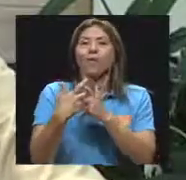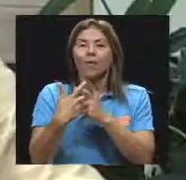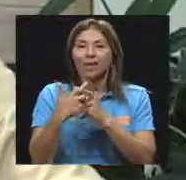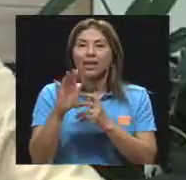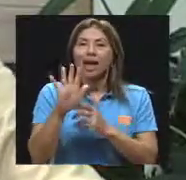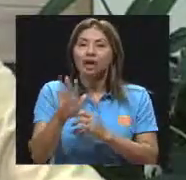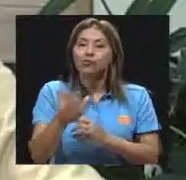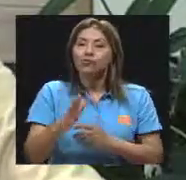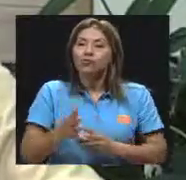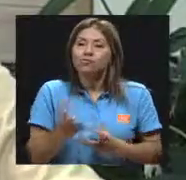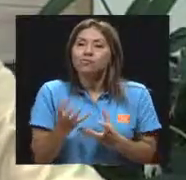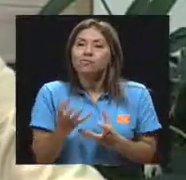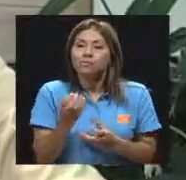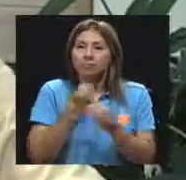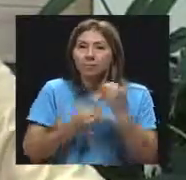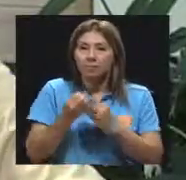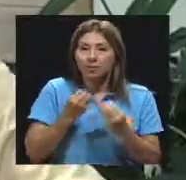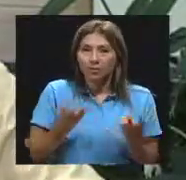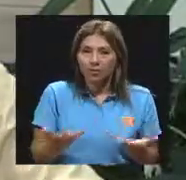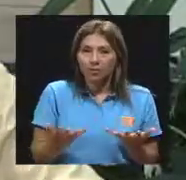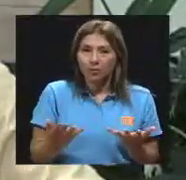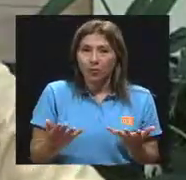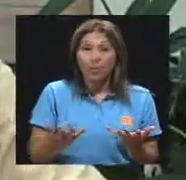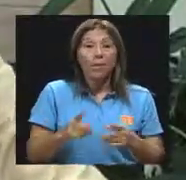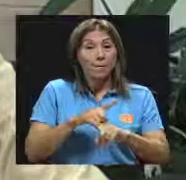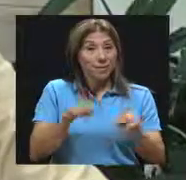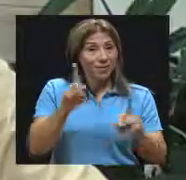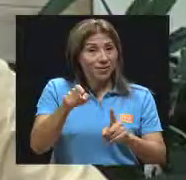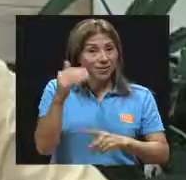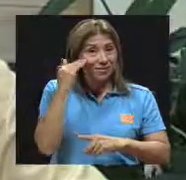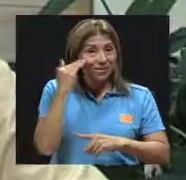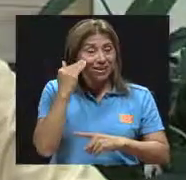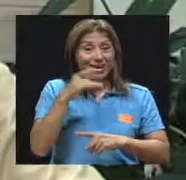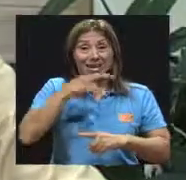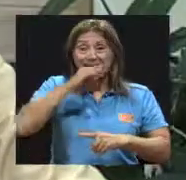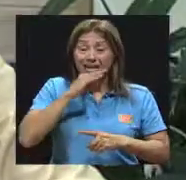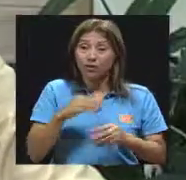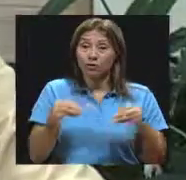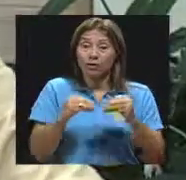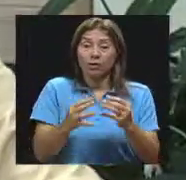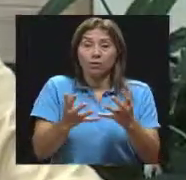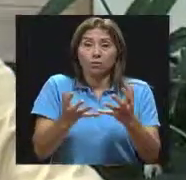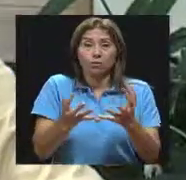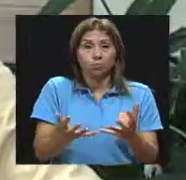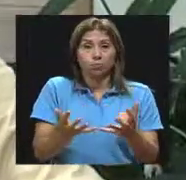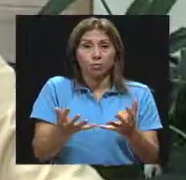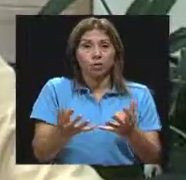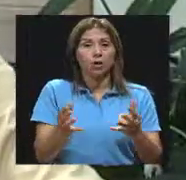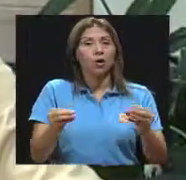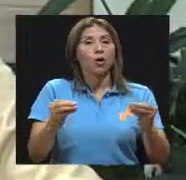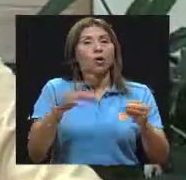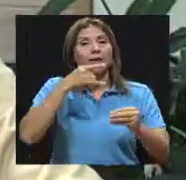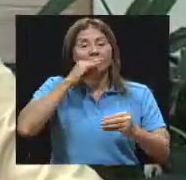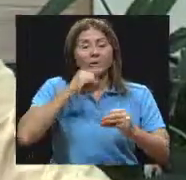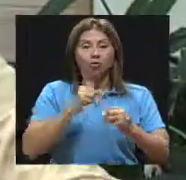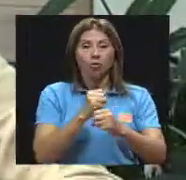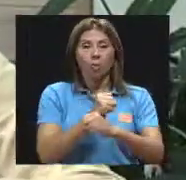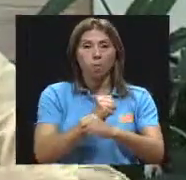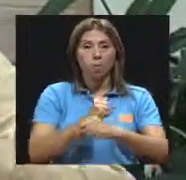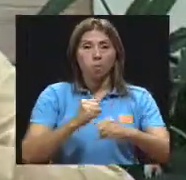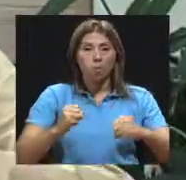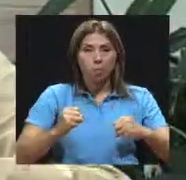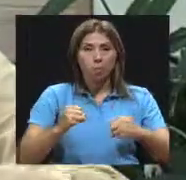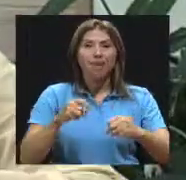hacer la salvedad de que por lo general los niños con sobrepeso y obesidad tienen un apetito exacerbado, o sea, tienen un apetito mayor.